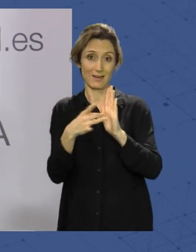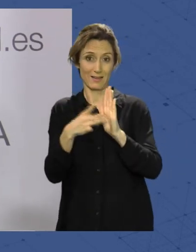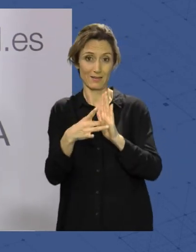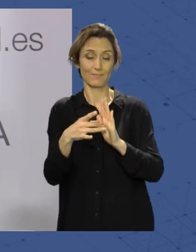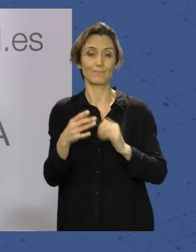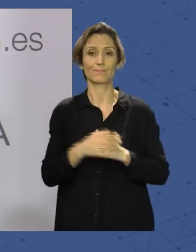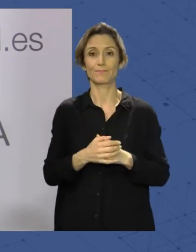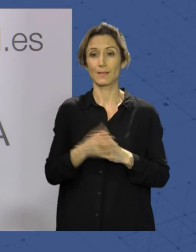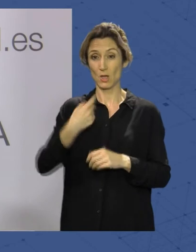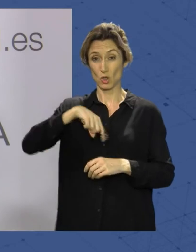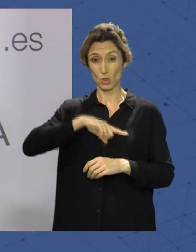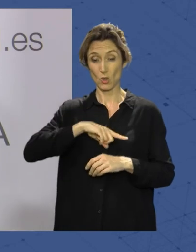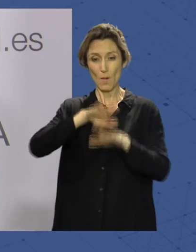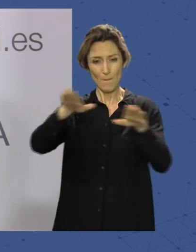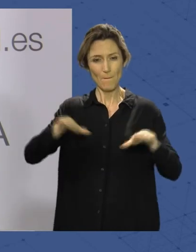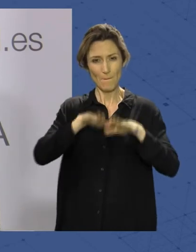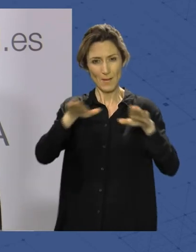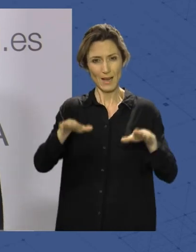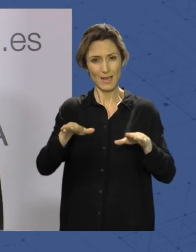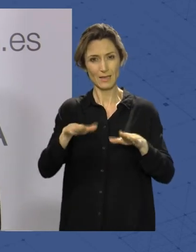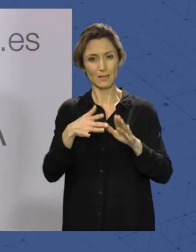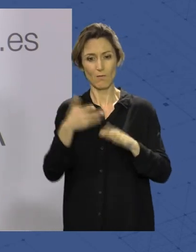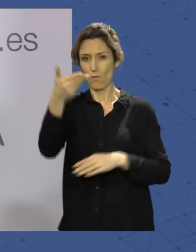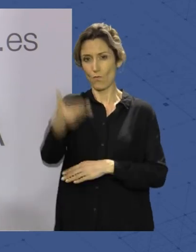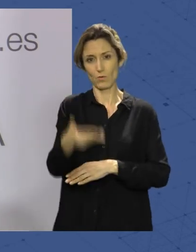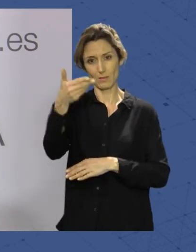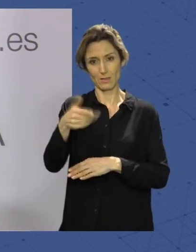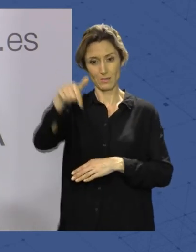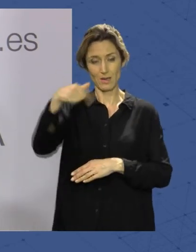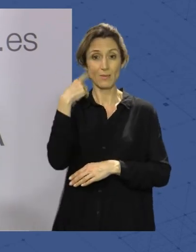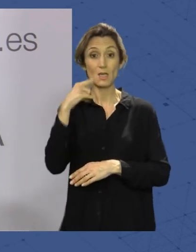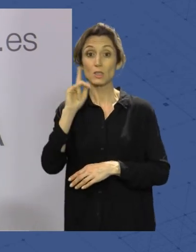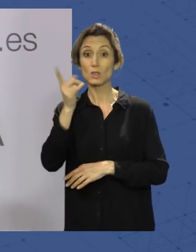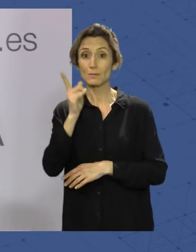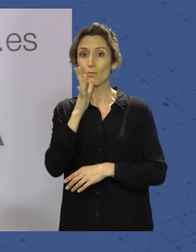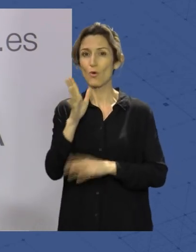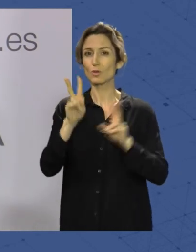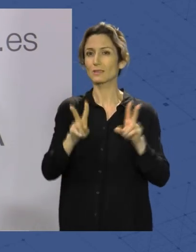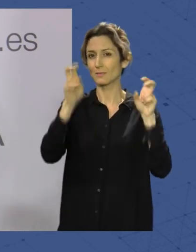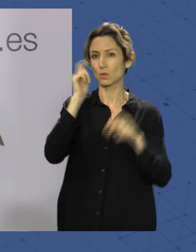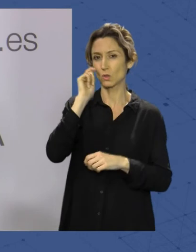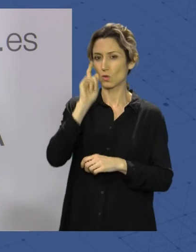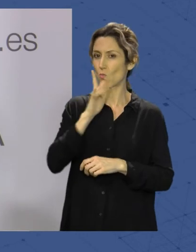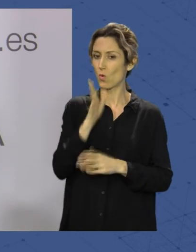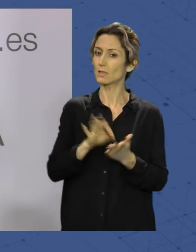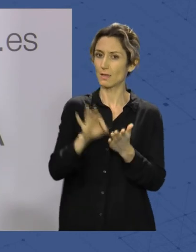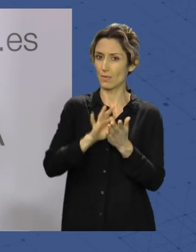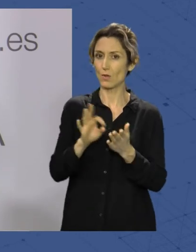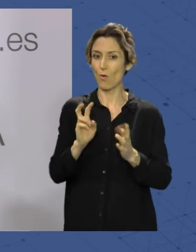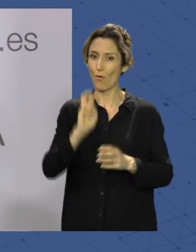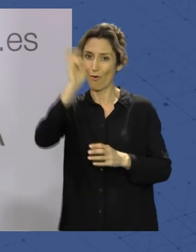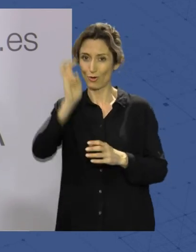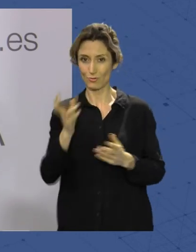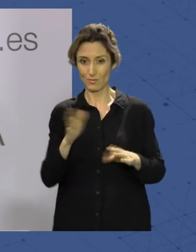Para nosotros la playa es algo fundamental en la ciudad de Almería ya no solo por lo turístico sino porque es un servicio más para todos los almerienses